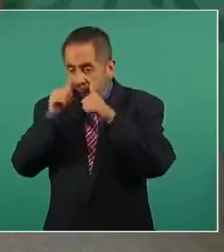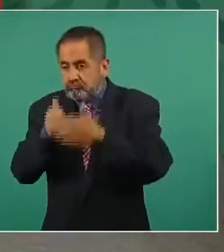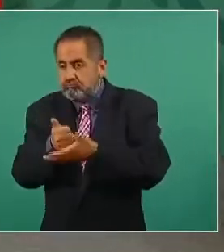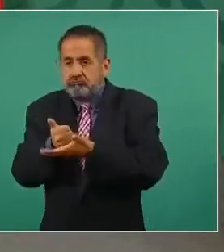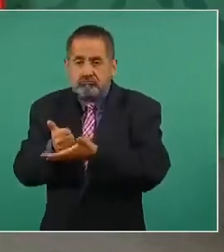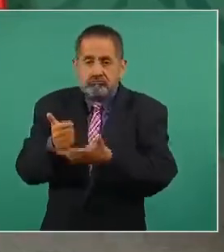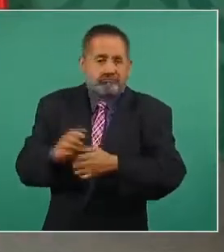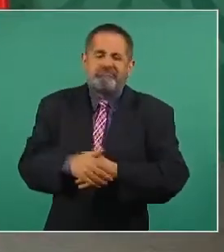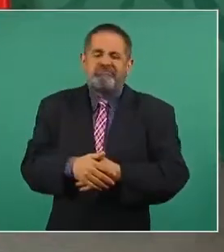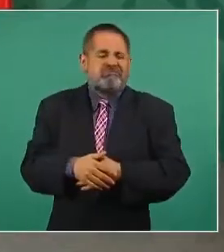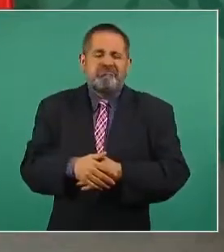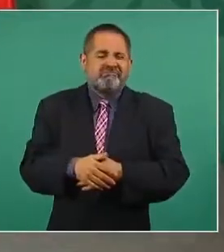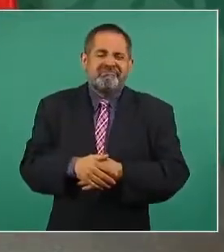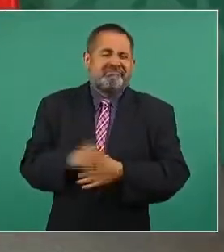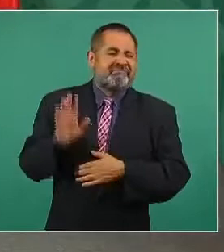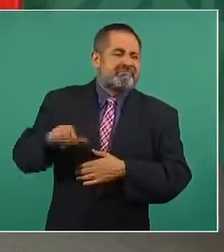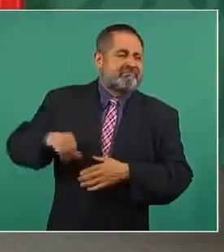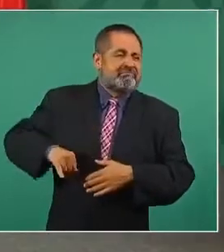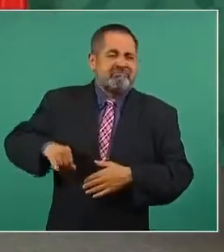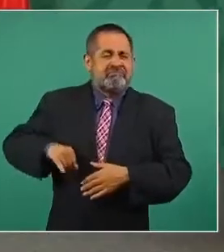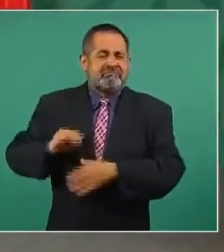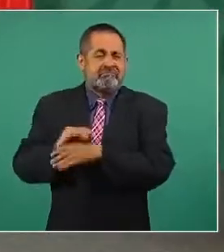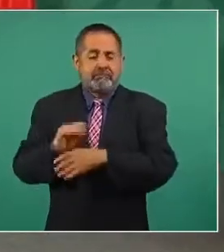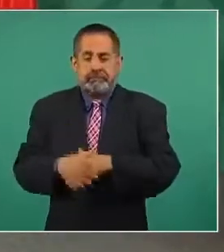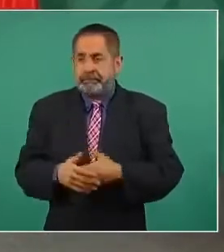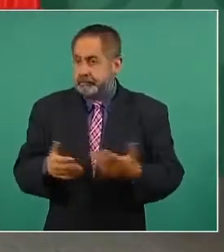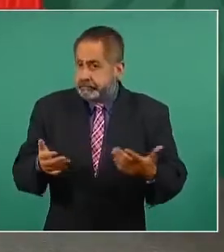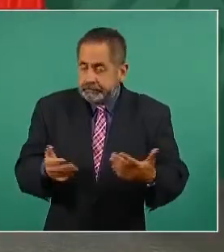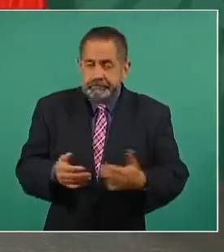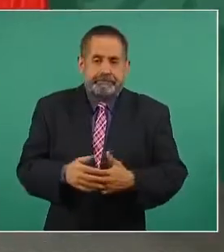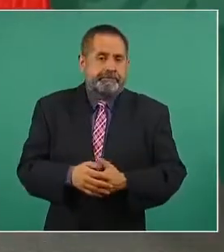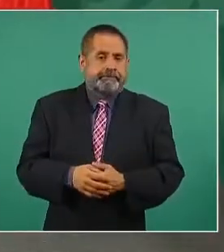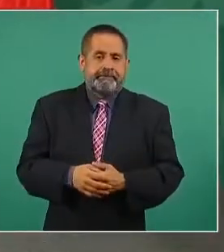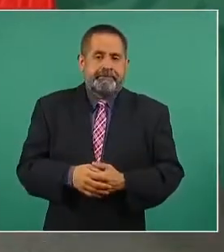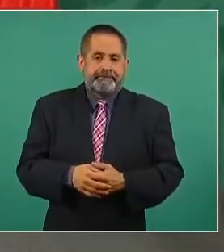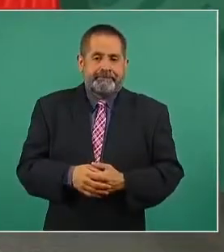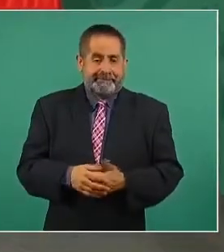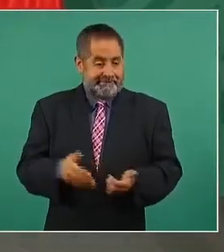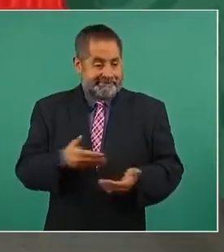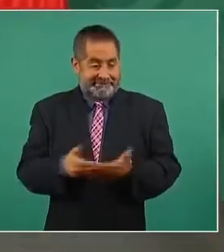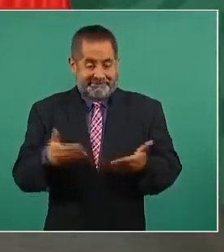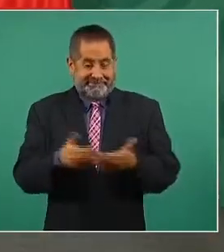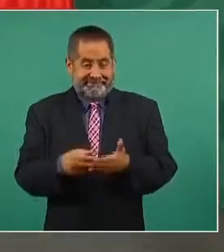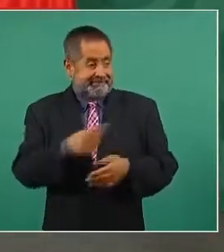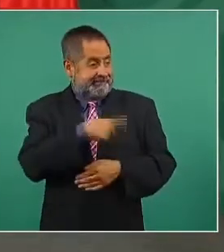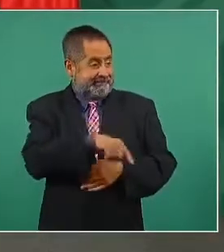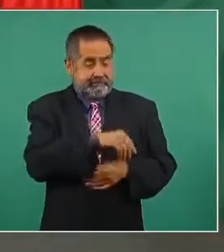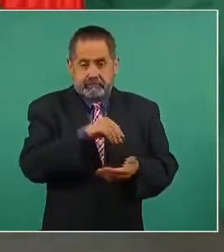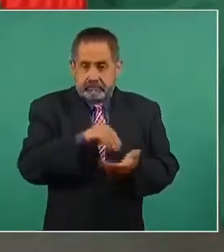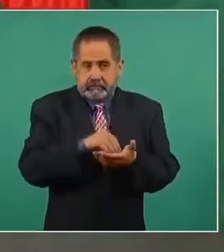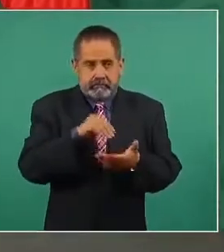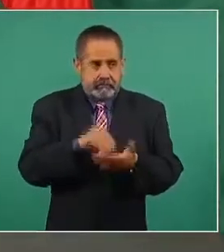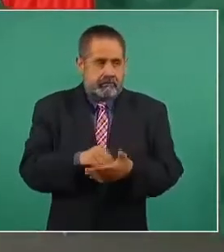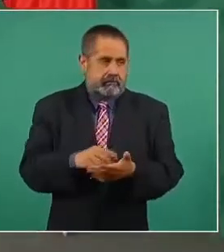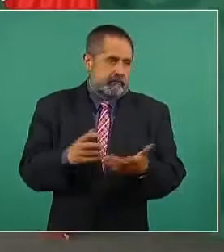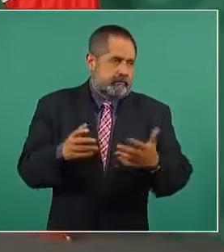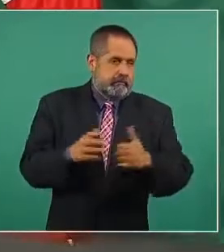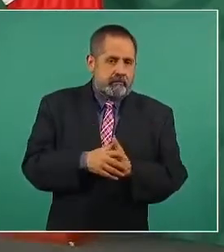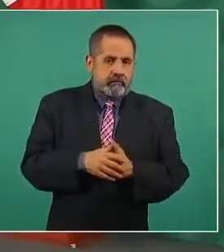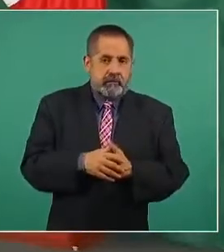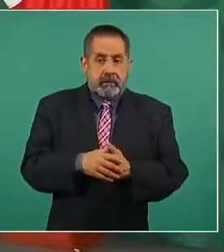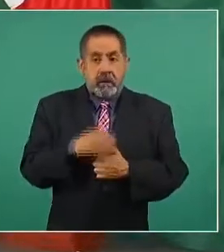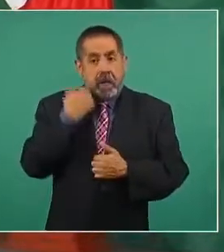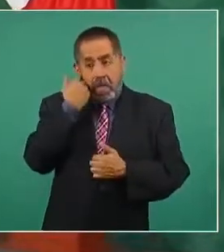Y todavía se ponen a